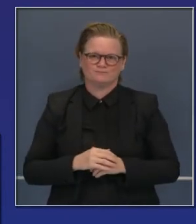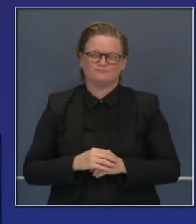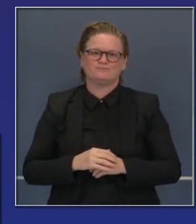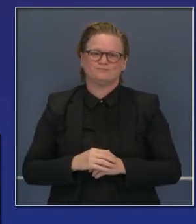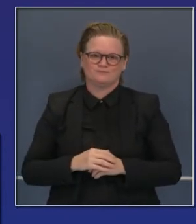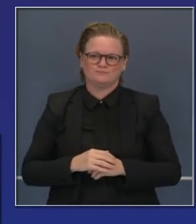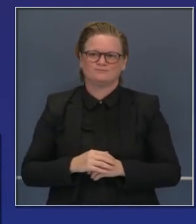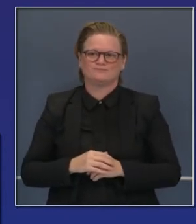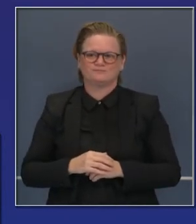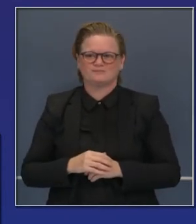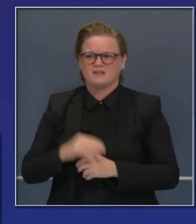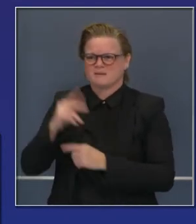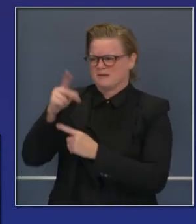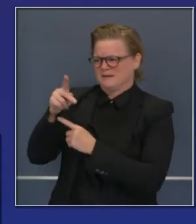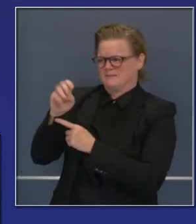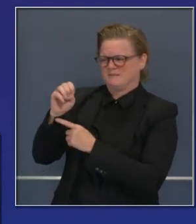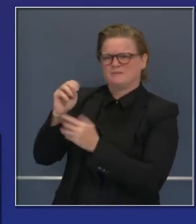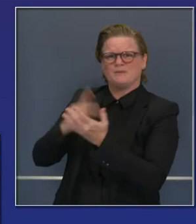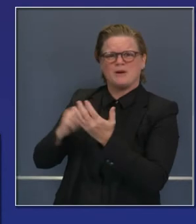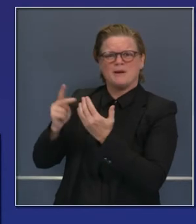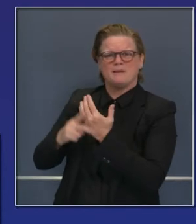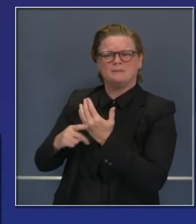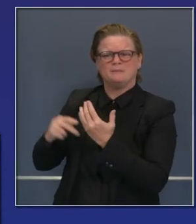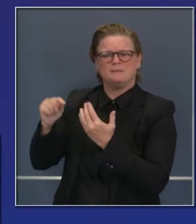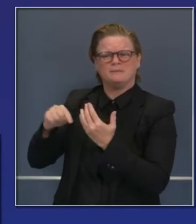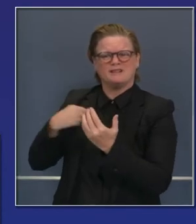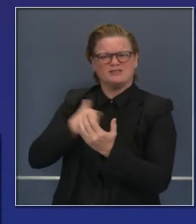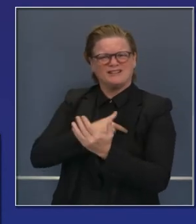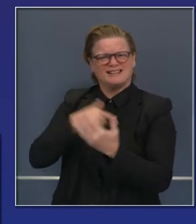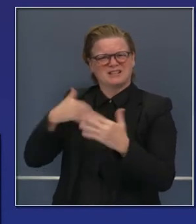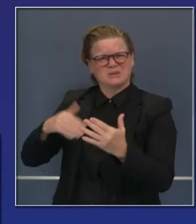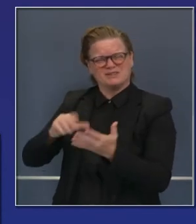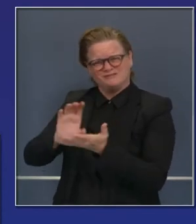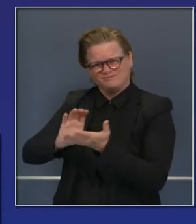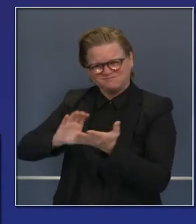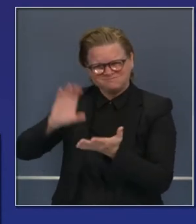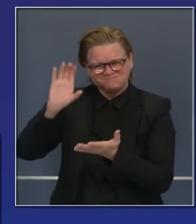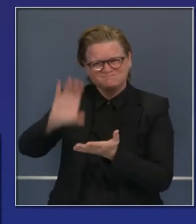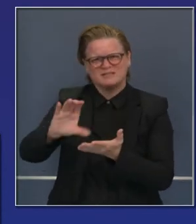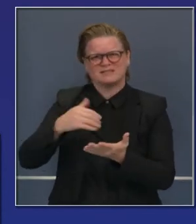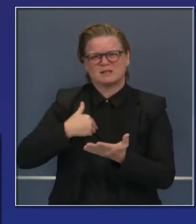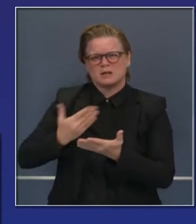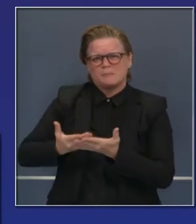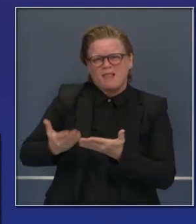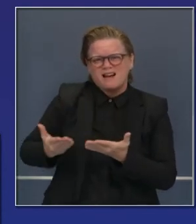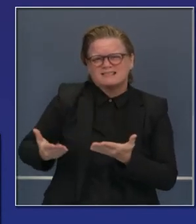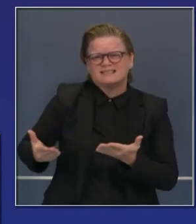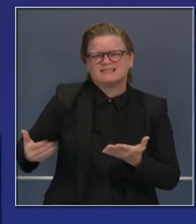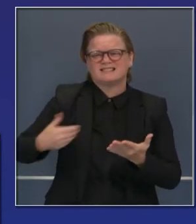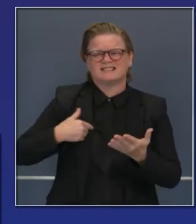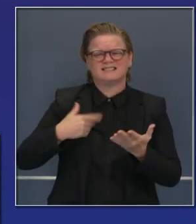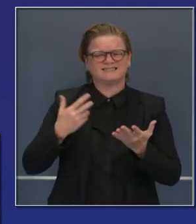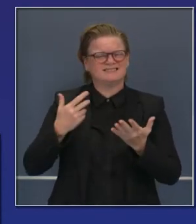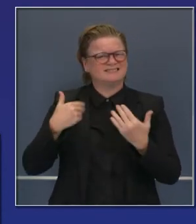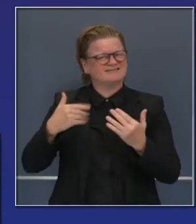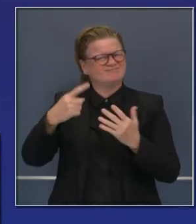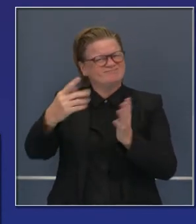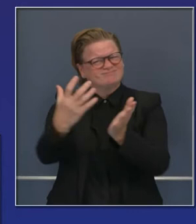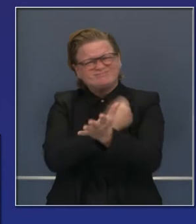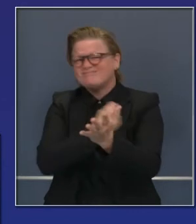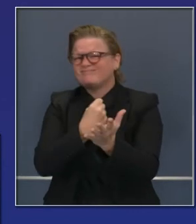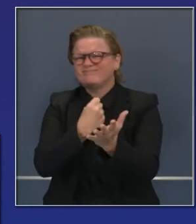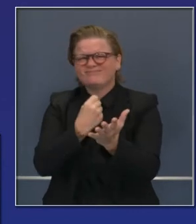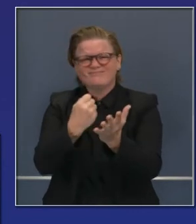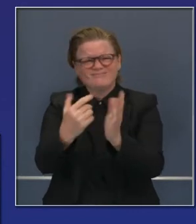mostramos que casi 624 mil negocios han recibido casi 69 mil